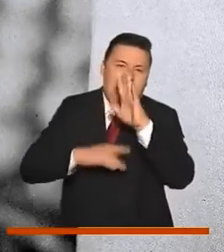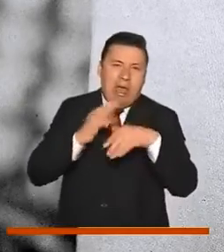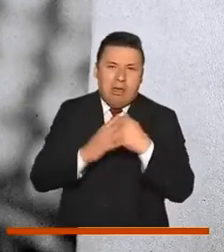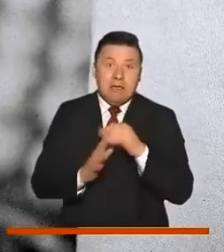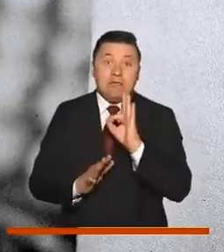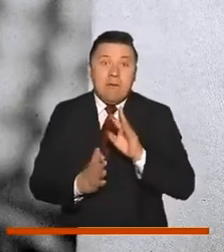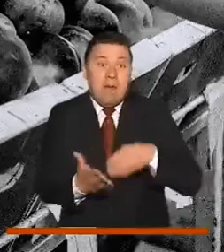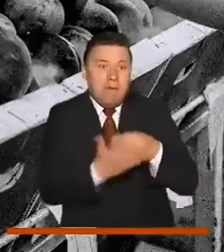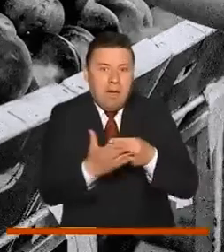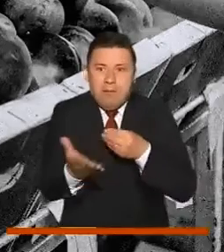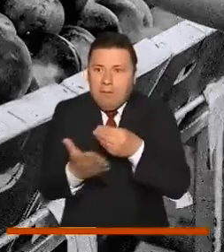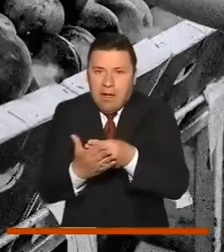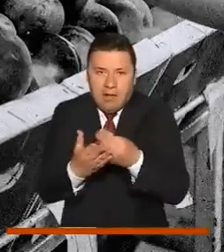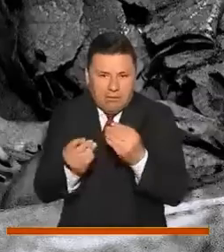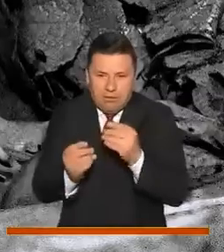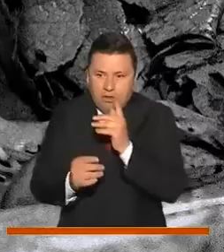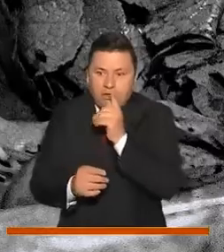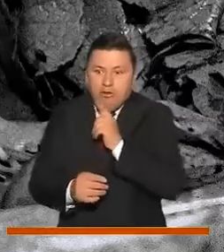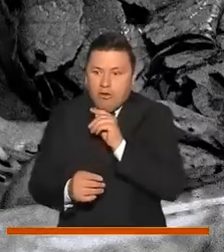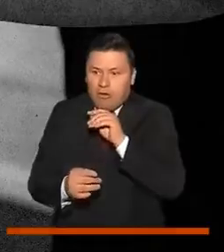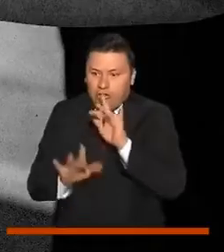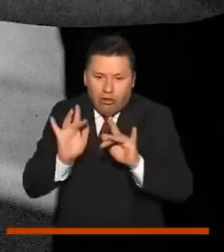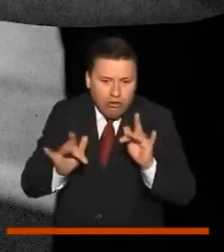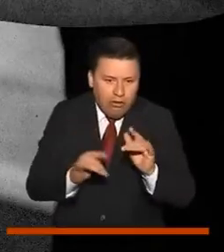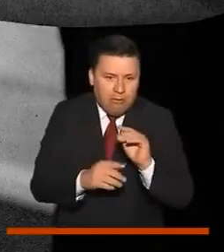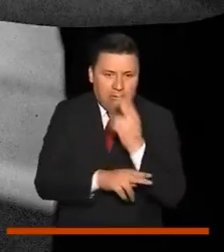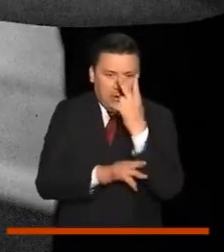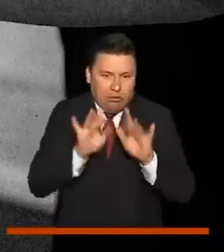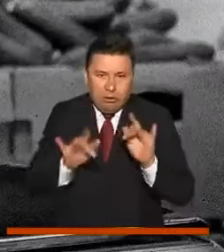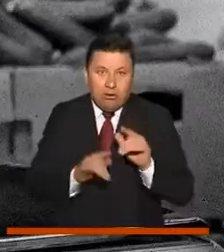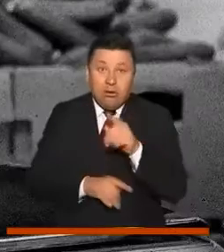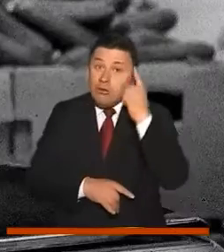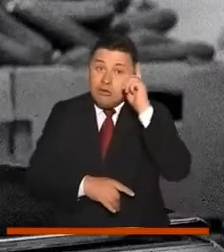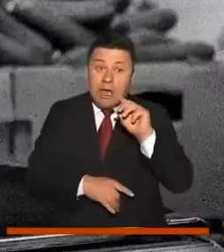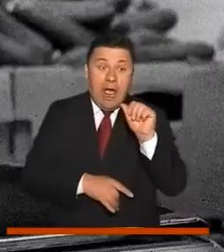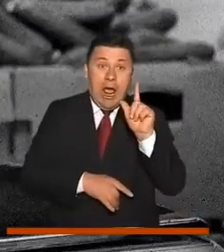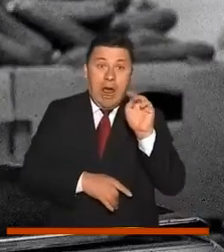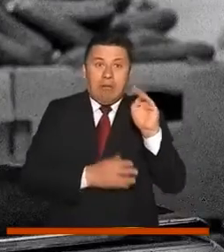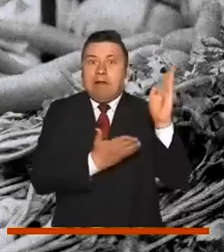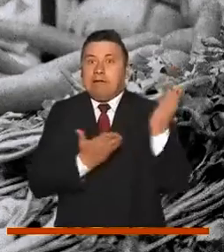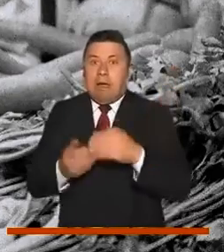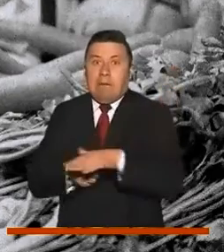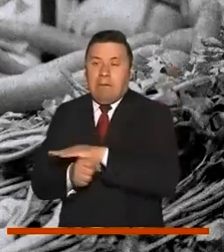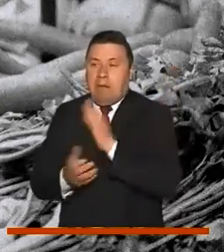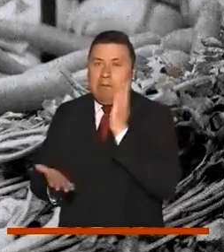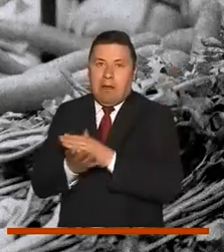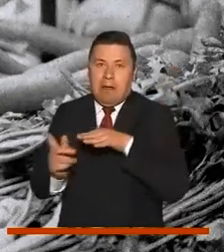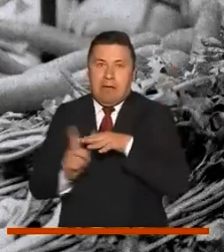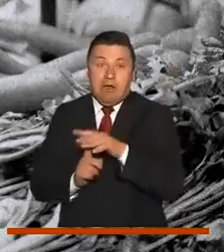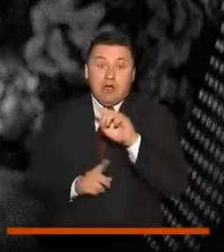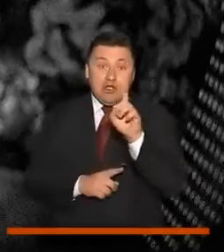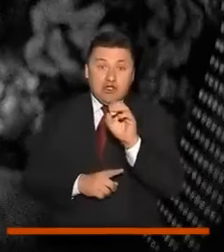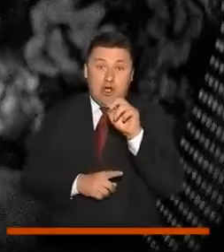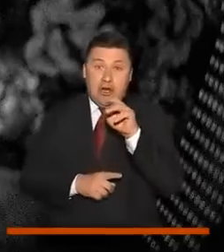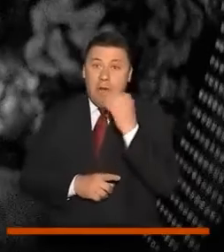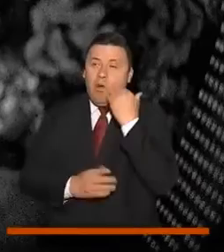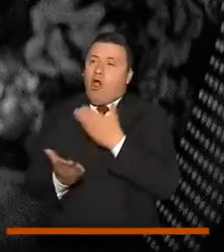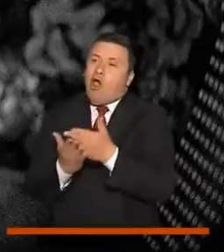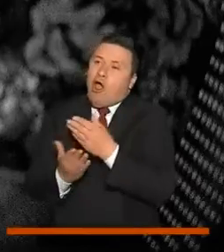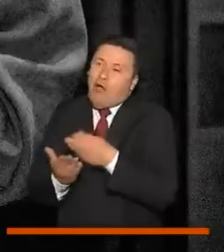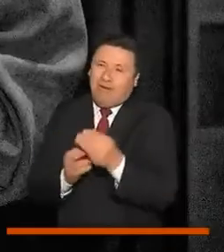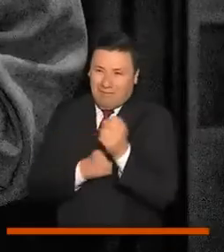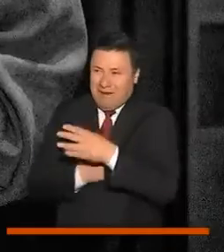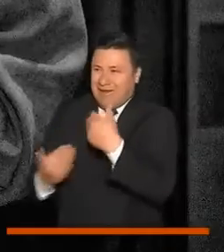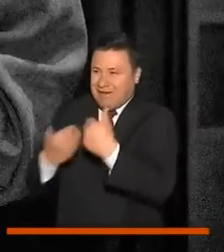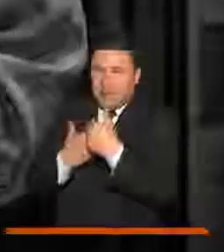todo lo paga en efectivo, toca las frutas, las verduras, Alberto no lo sabe pero llevó el virus al barrio y Sonia que compra en el fruber lo llevó a su